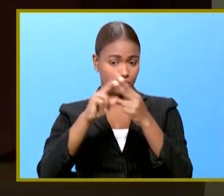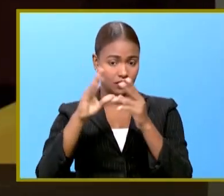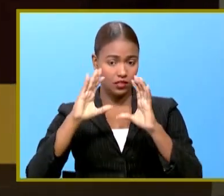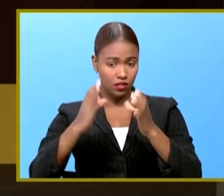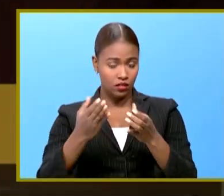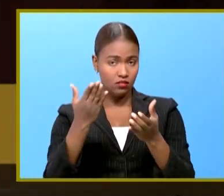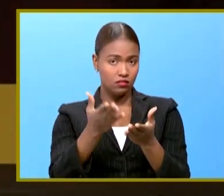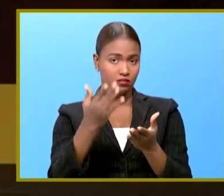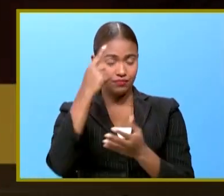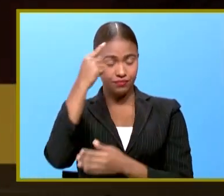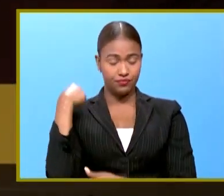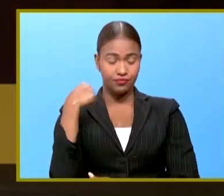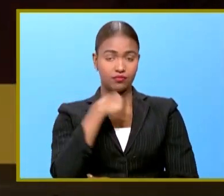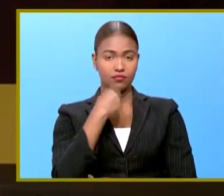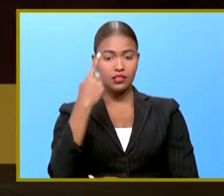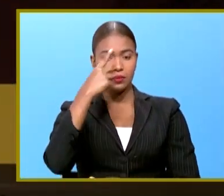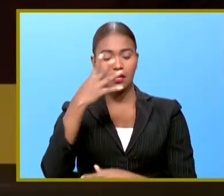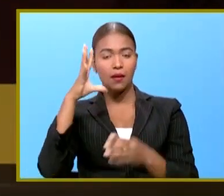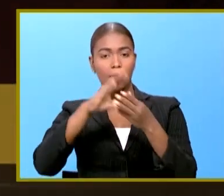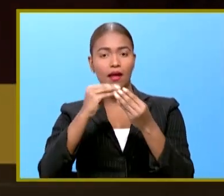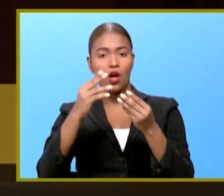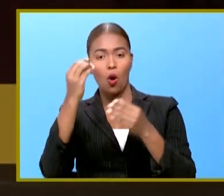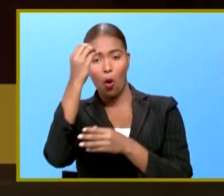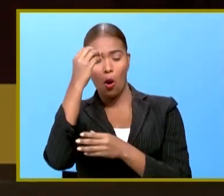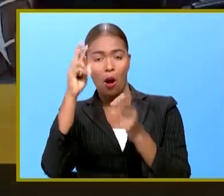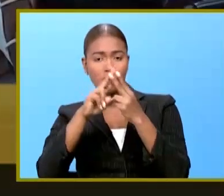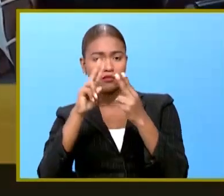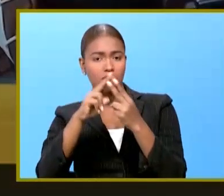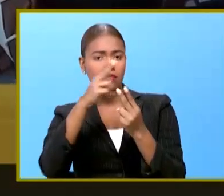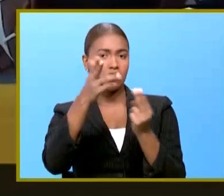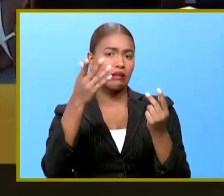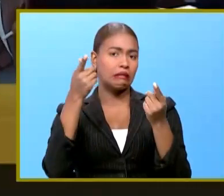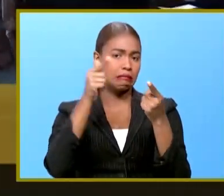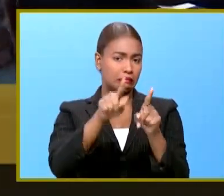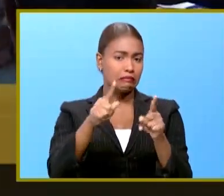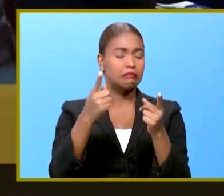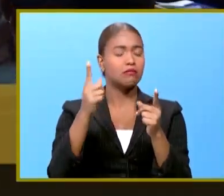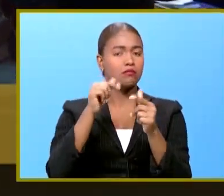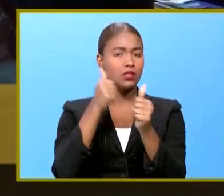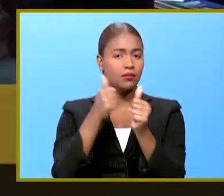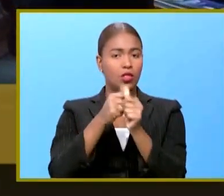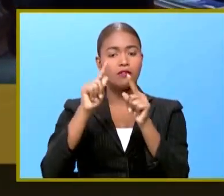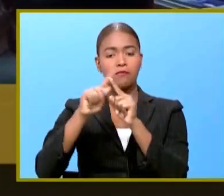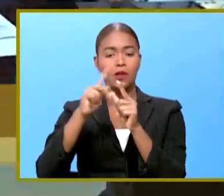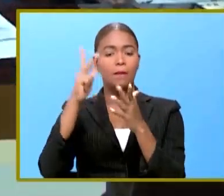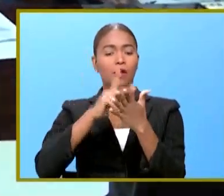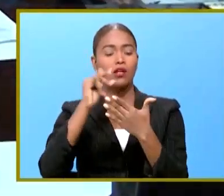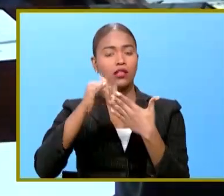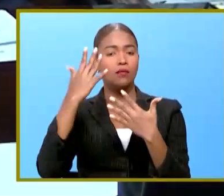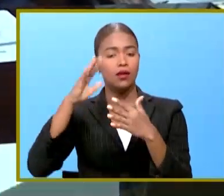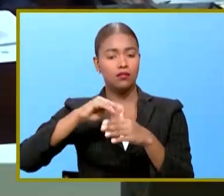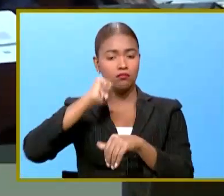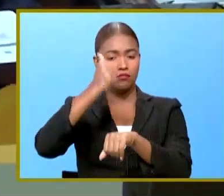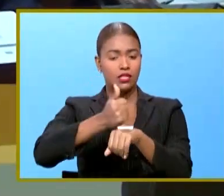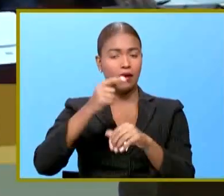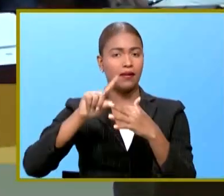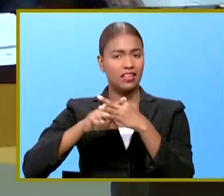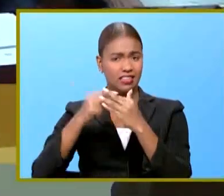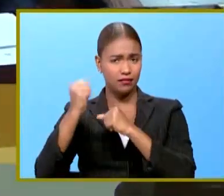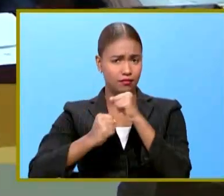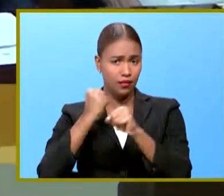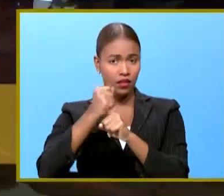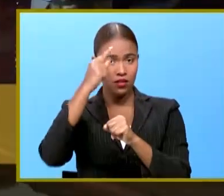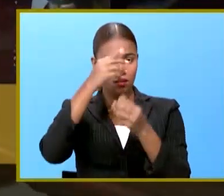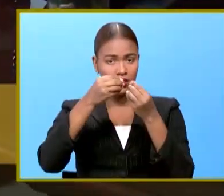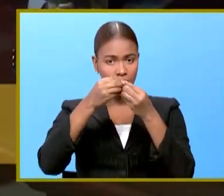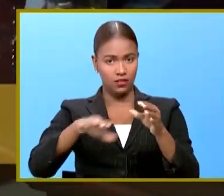para nosotros abocarnos al conocimiento de los mismos hay varios proyectos de préstamos que fueron depositados a principios de año para reducción de pérdida